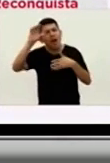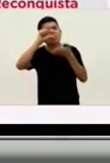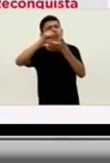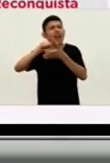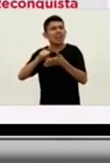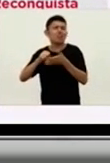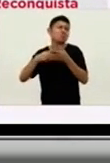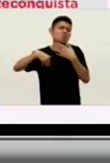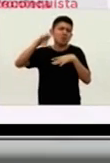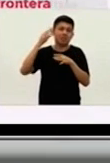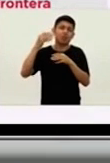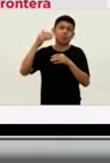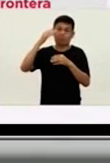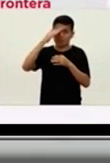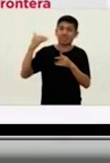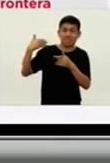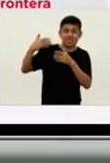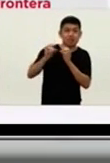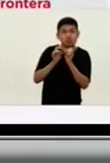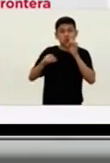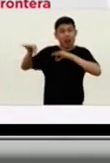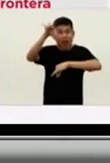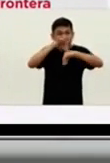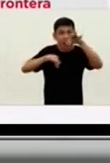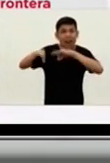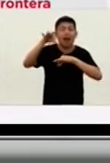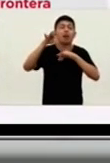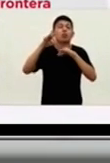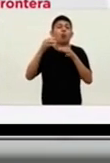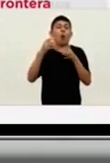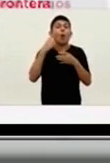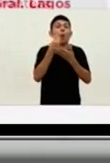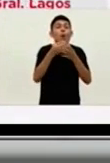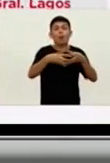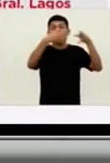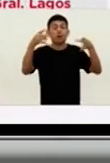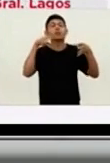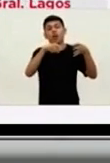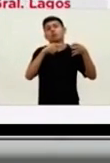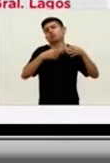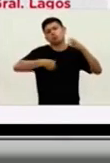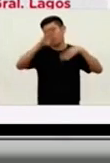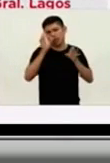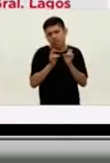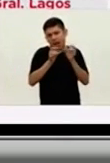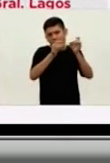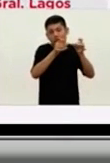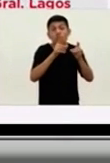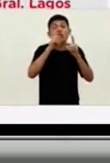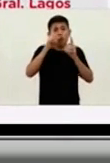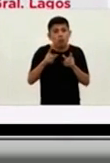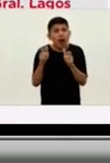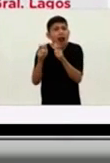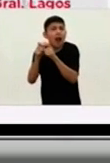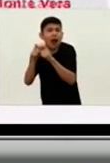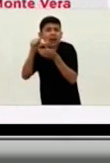circulación desde hace más meses y con mayor densidad poblacional son las más afectadas, pero también vemos como localidades más